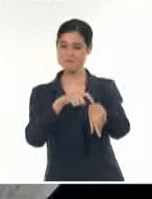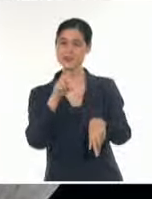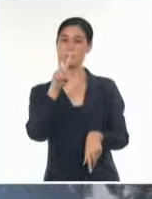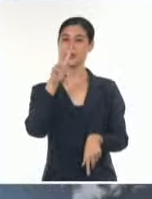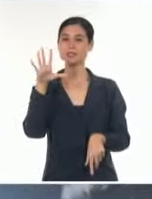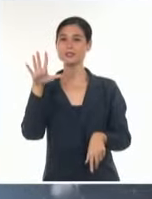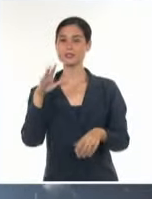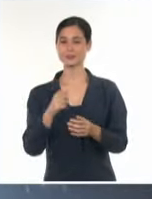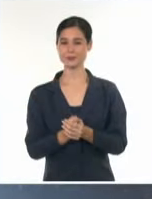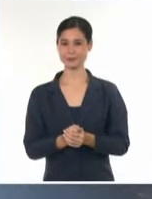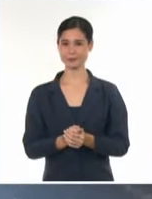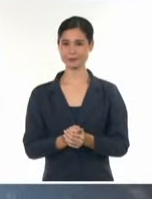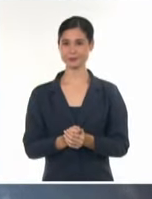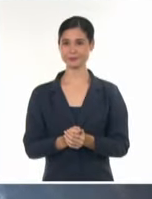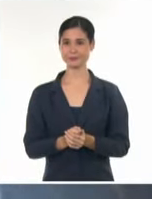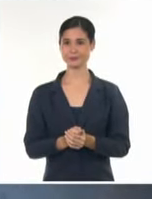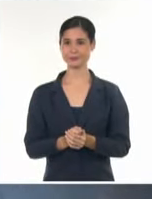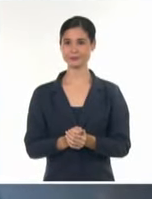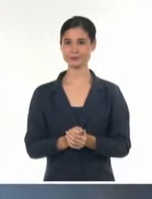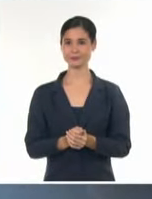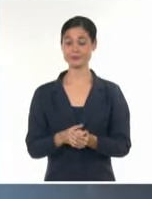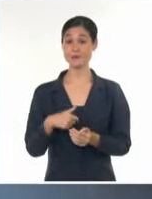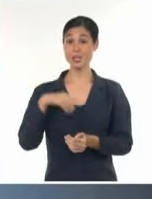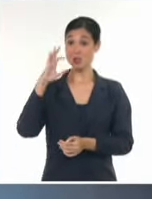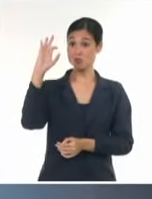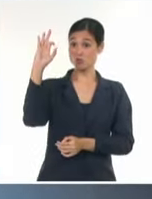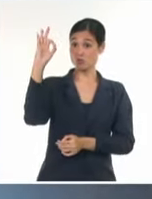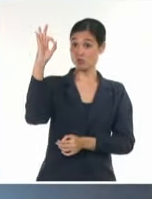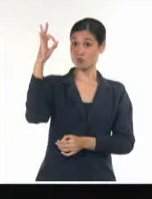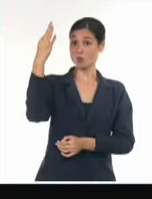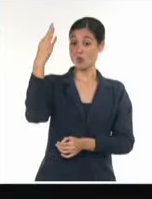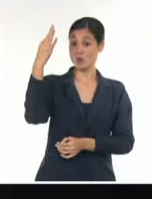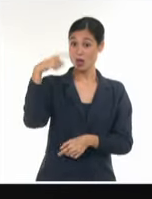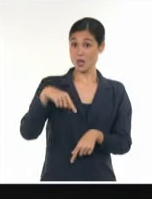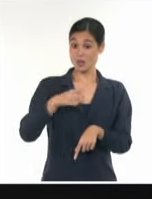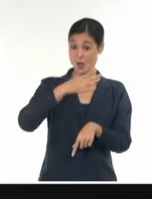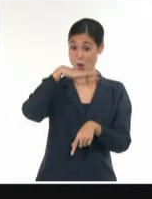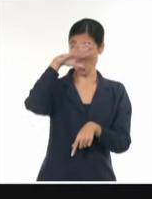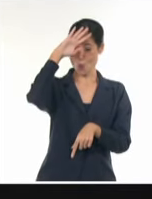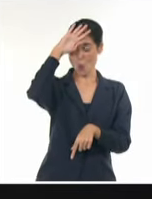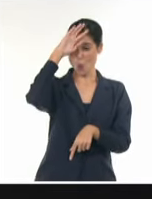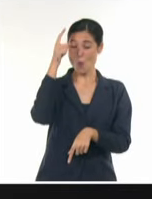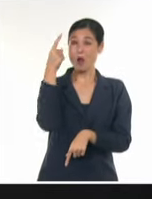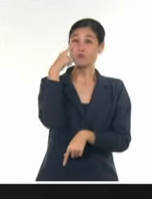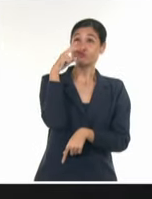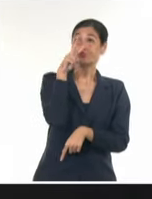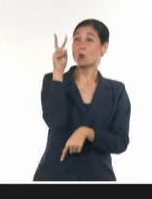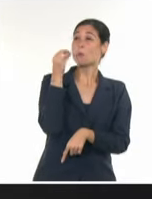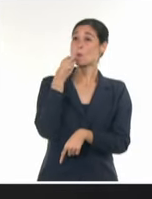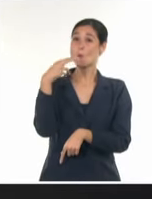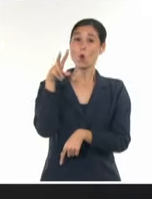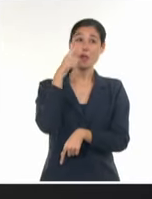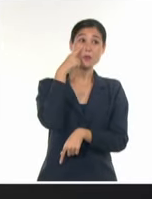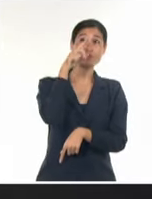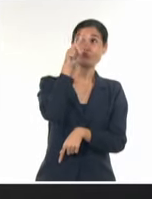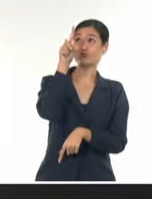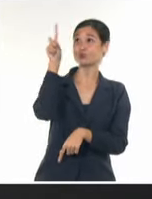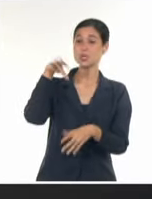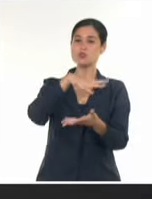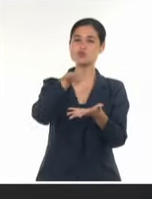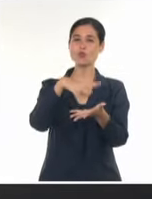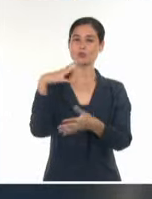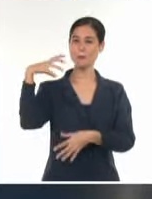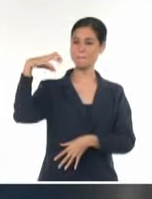verano. La mayor cobertura del sol para este eclipse en Cuba se observará desde el Cabo de San Antonio, en Pinar del Río.